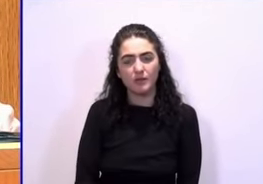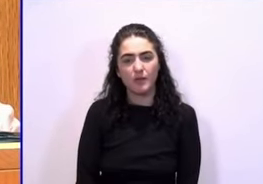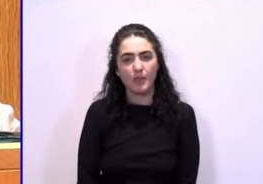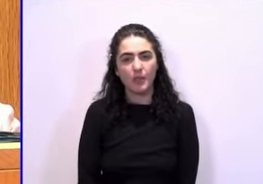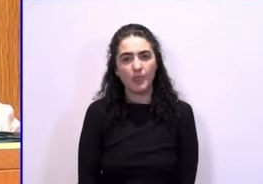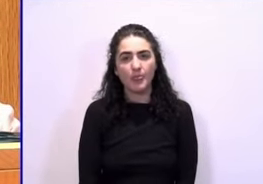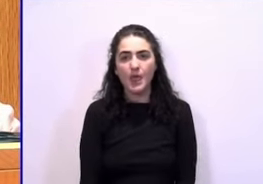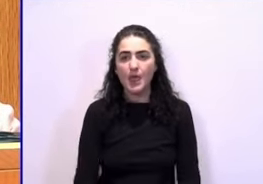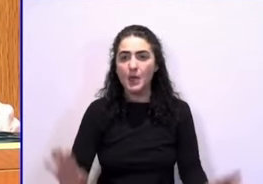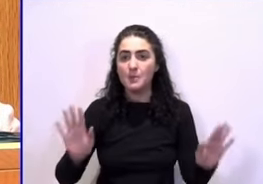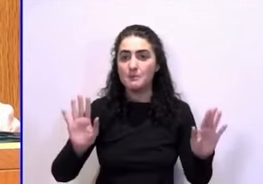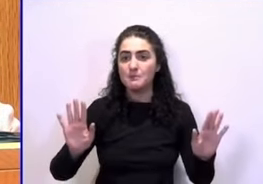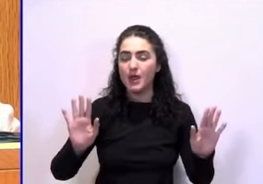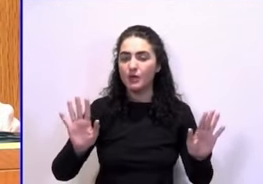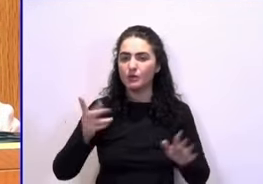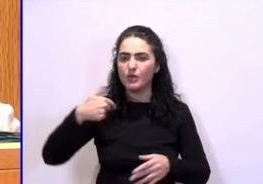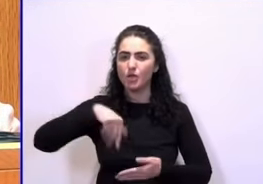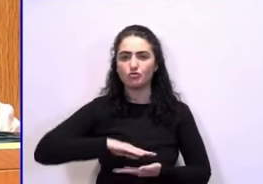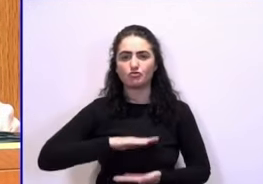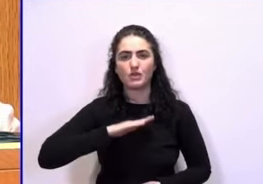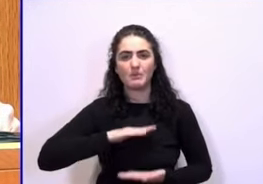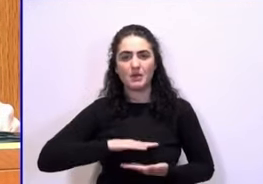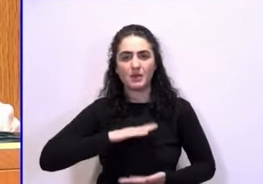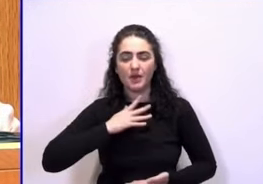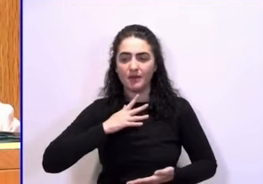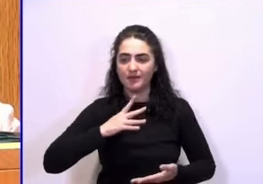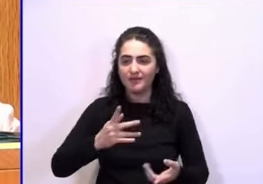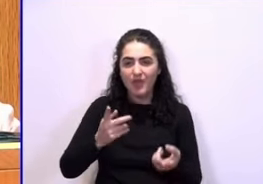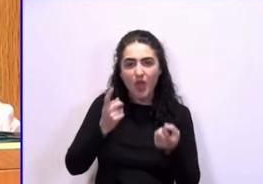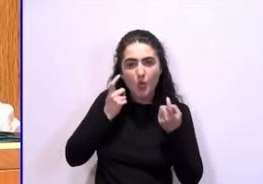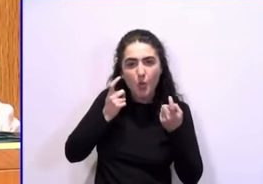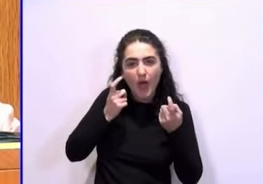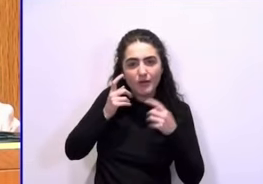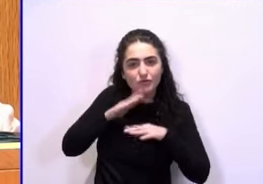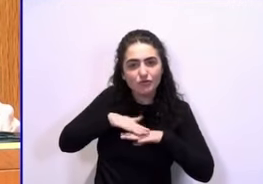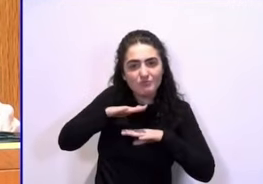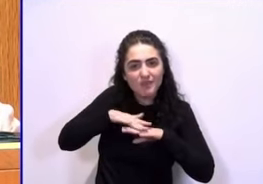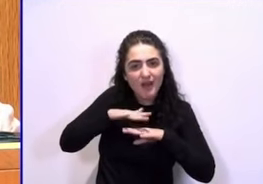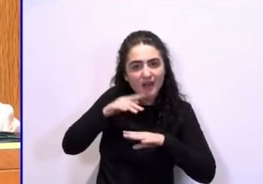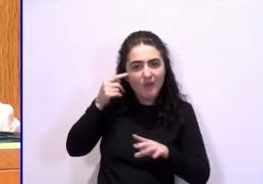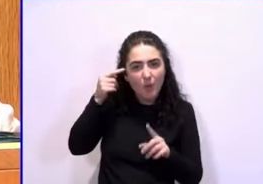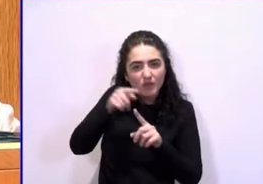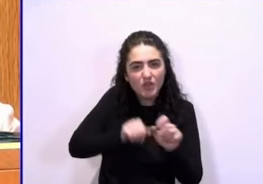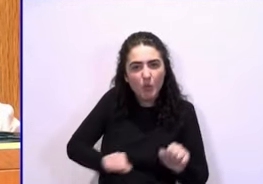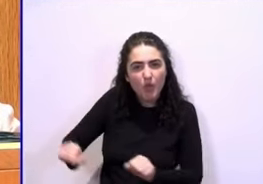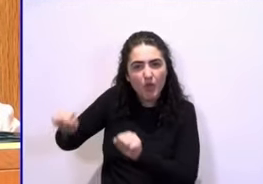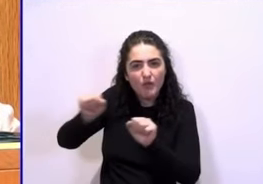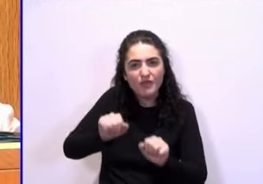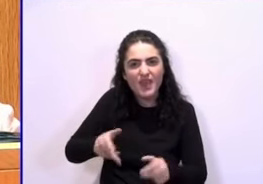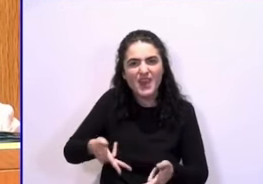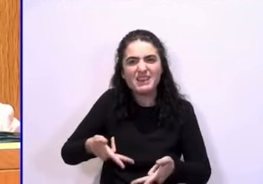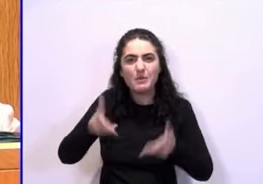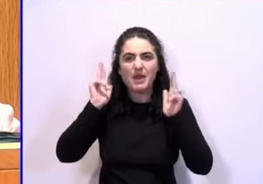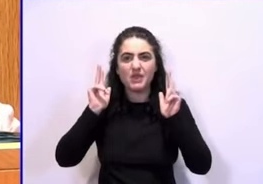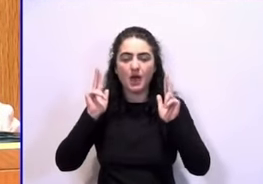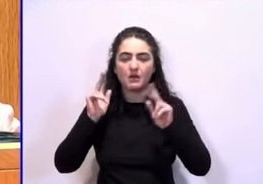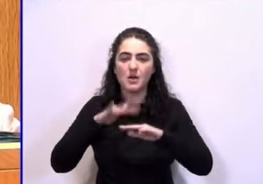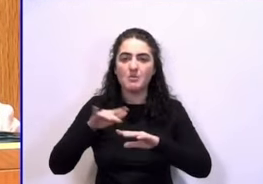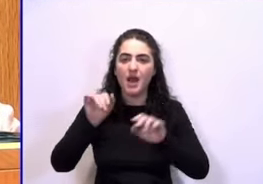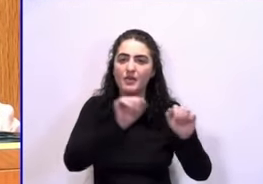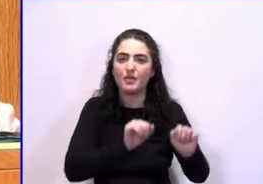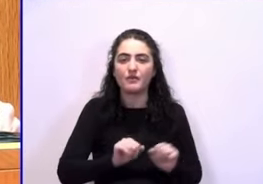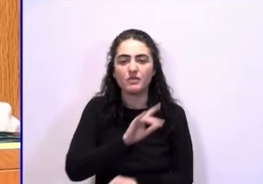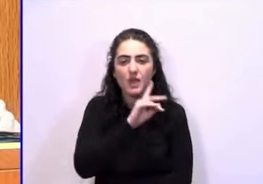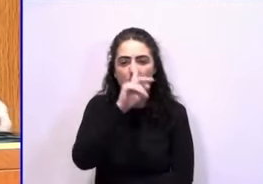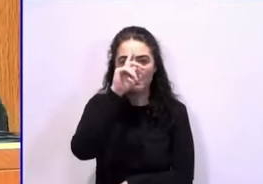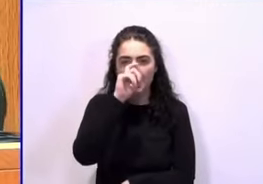Pero a pesar de todo fueron capaces de educarnos para defender la libertad, para defender la memoria,